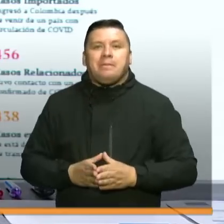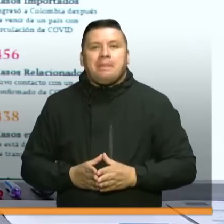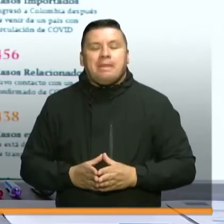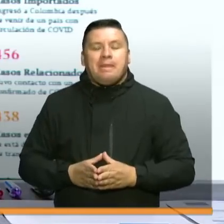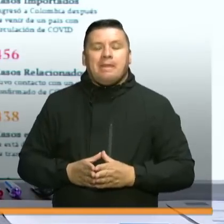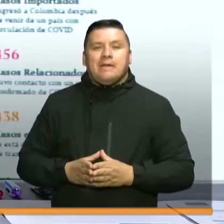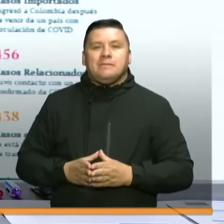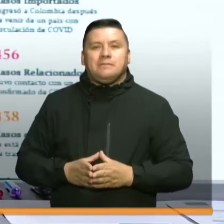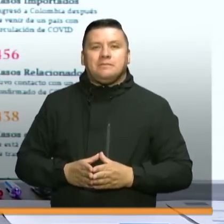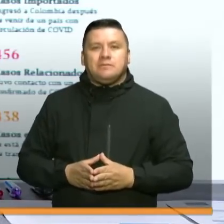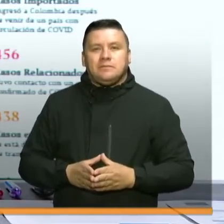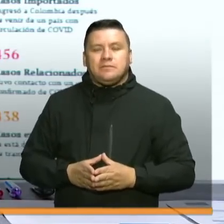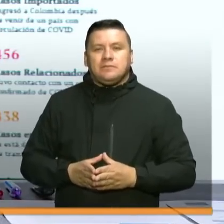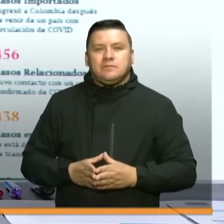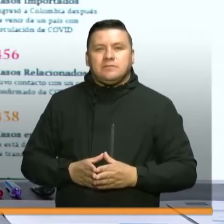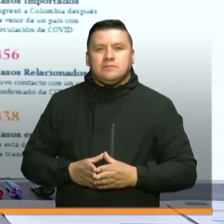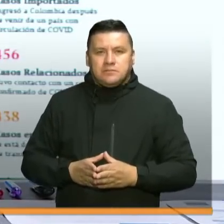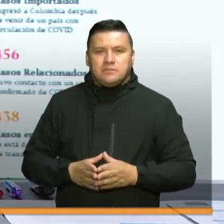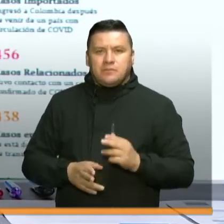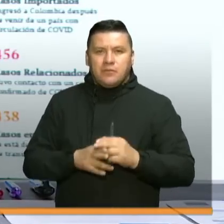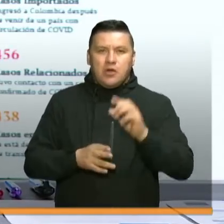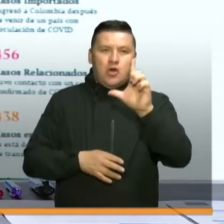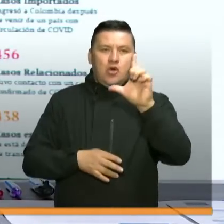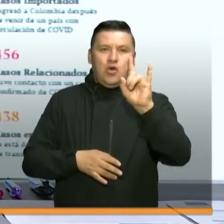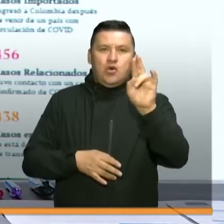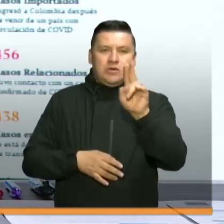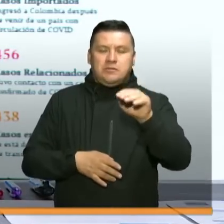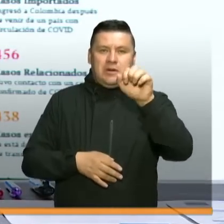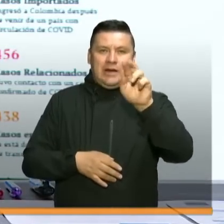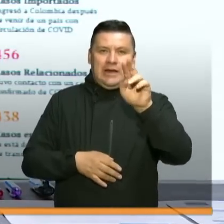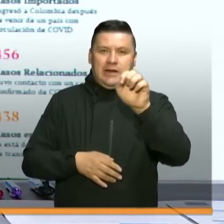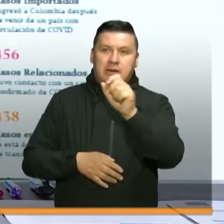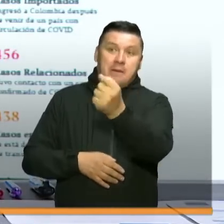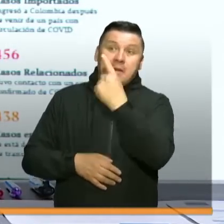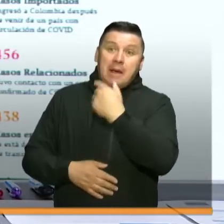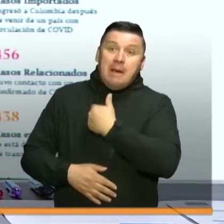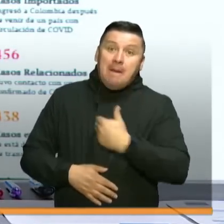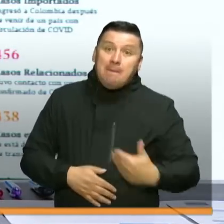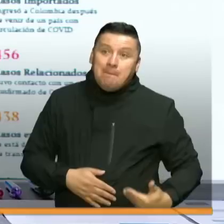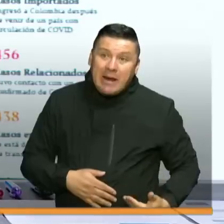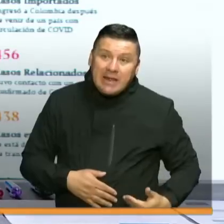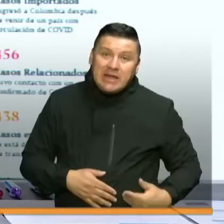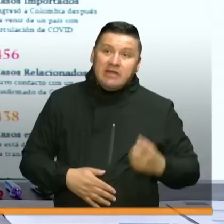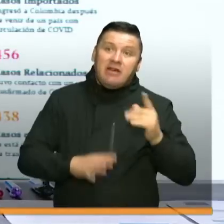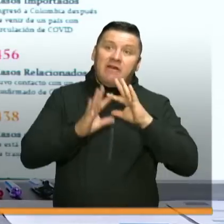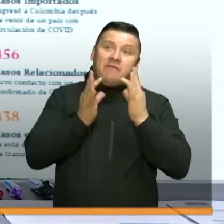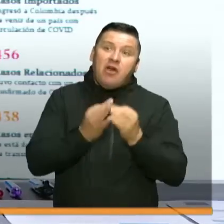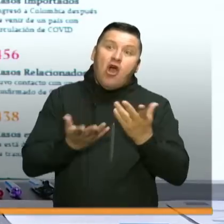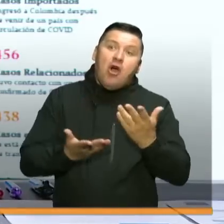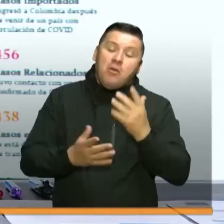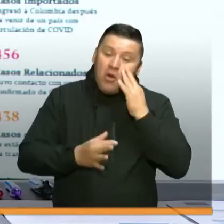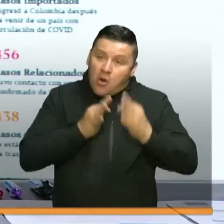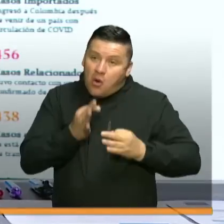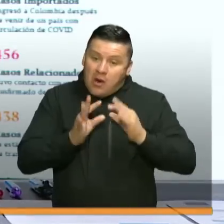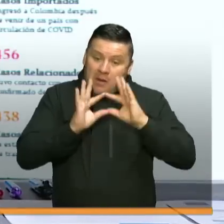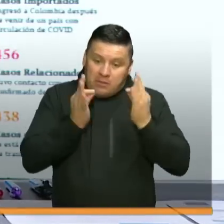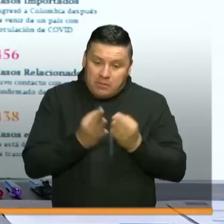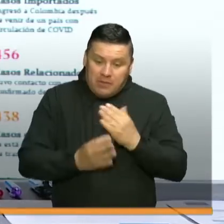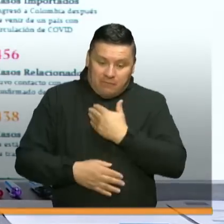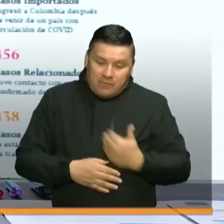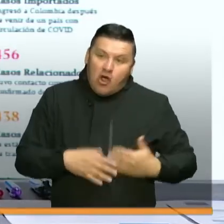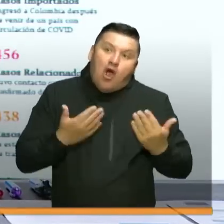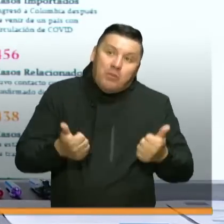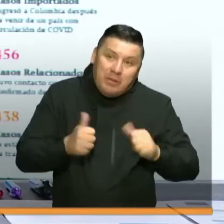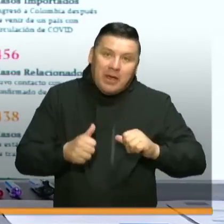Luz Marina Vivas. Presidente, usted y su familia, ¿cómo se están cuidando Luz Marina? Pues lo primero es que